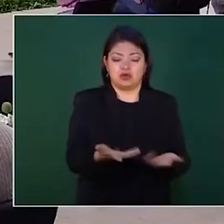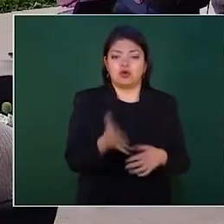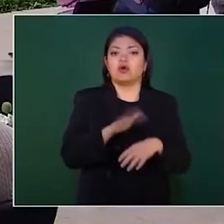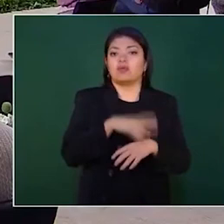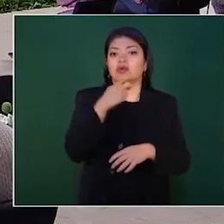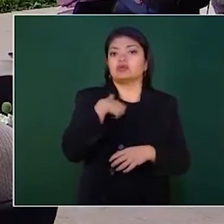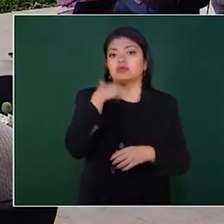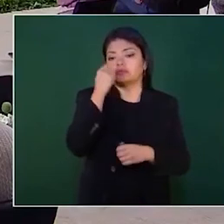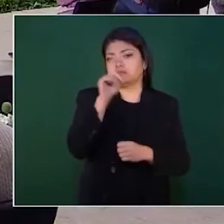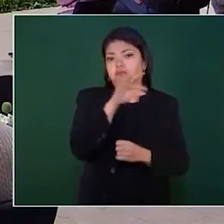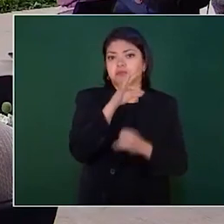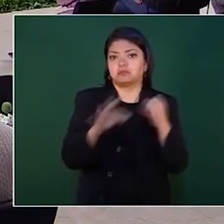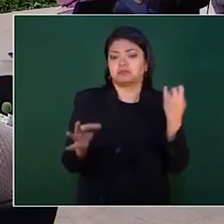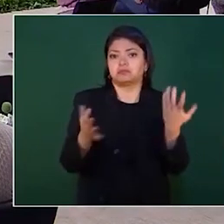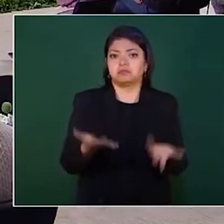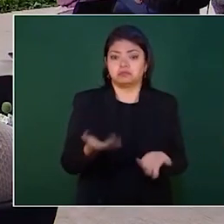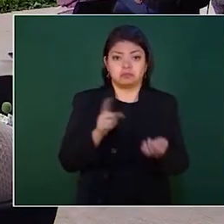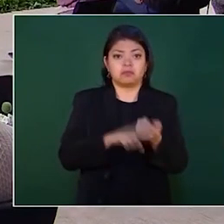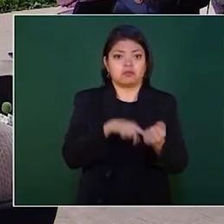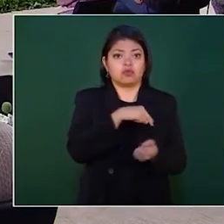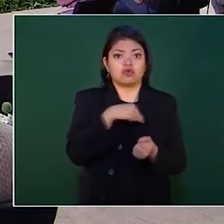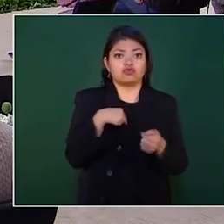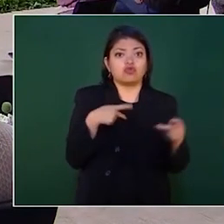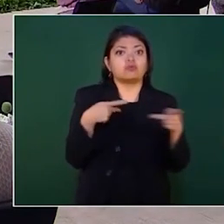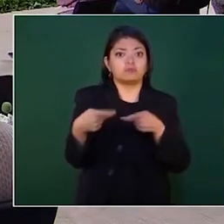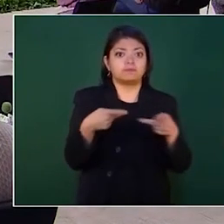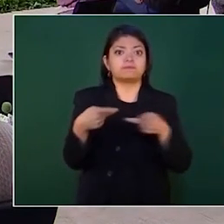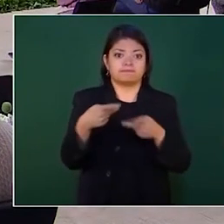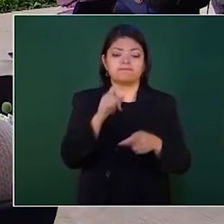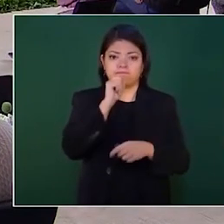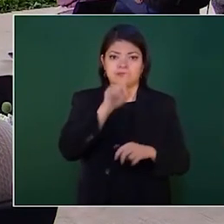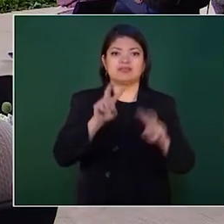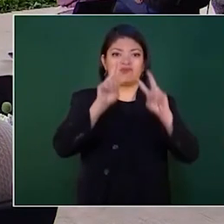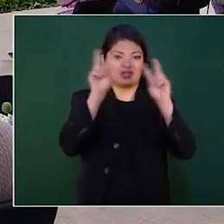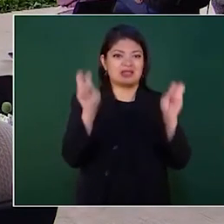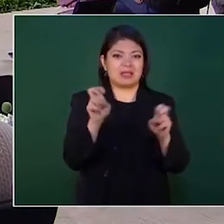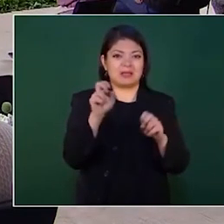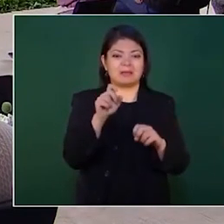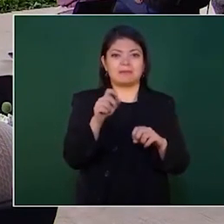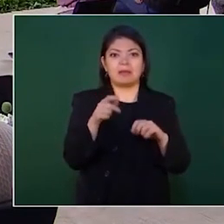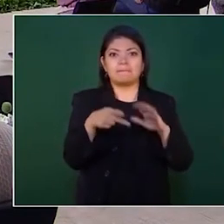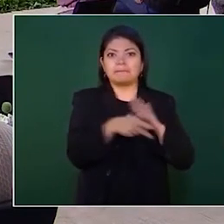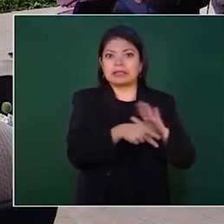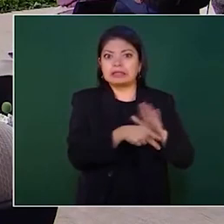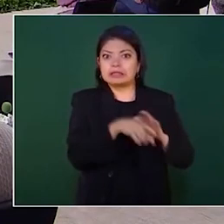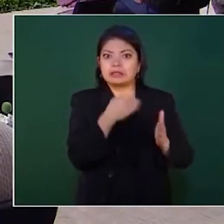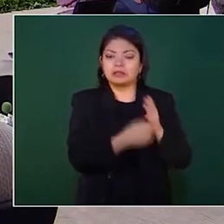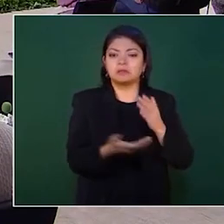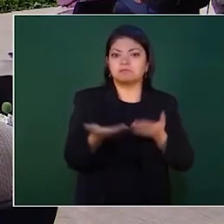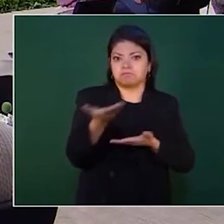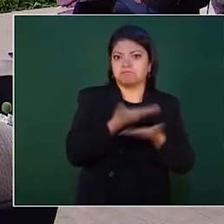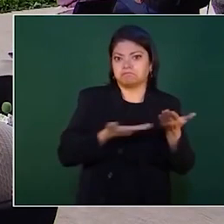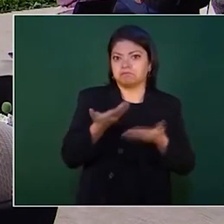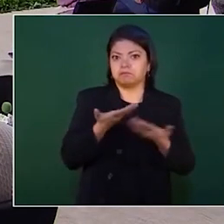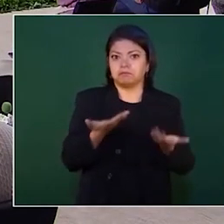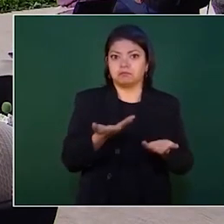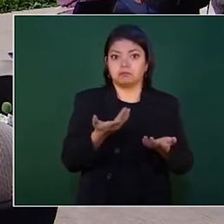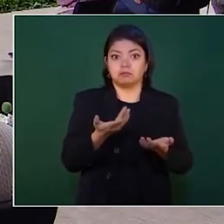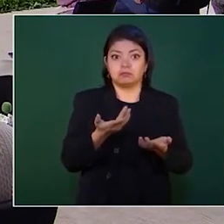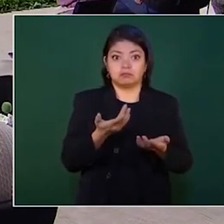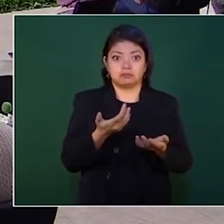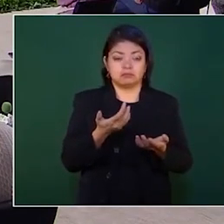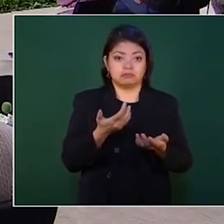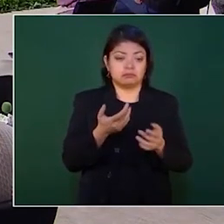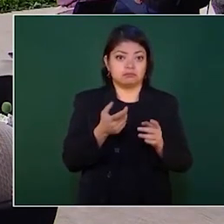decir que planteamos algunos otros temas que teníamos pendientes en la agenda. No sé si lo comento.